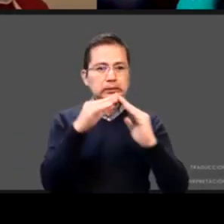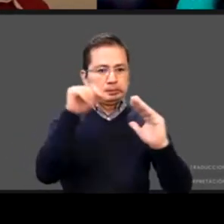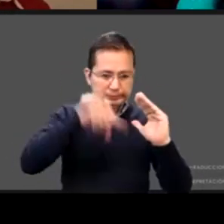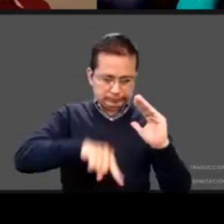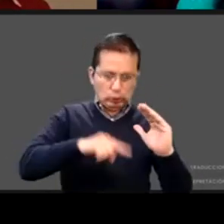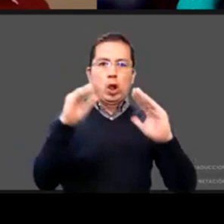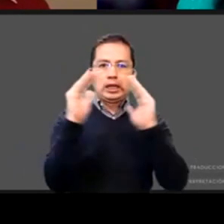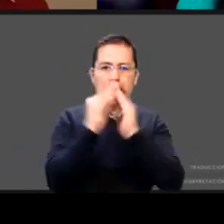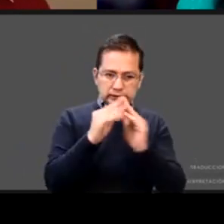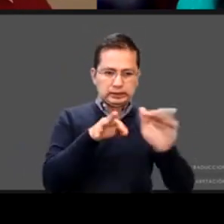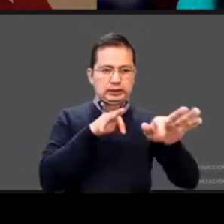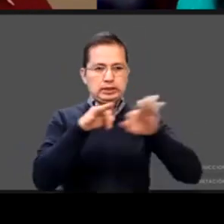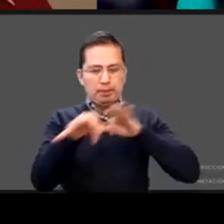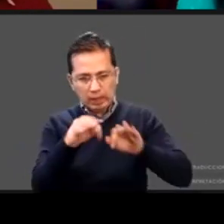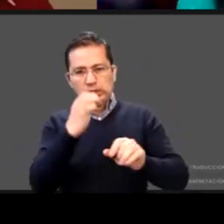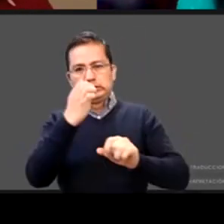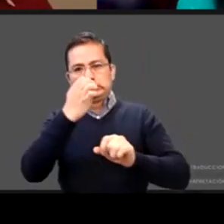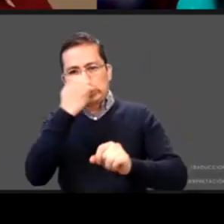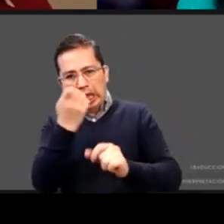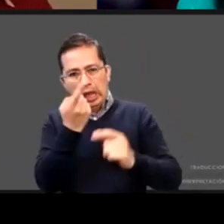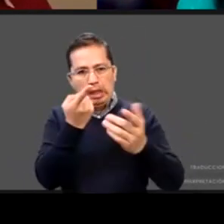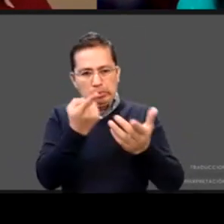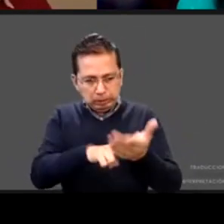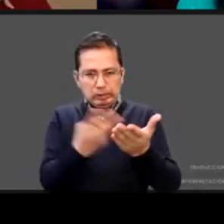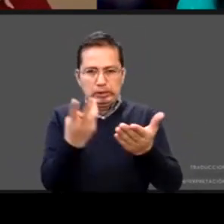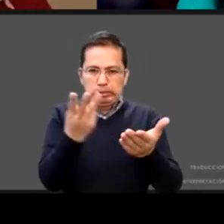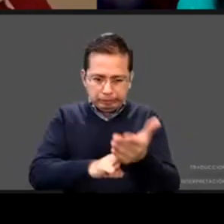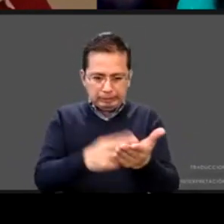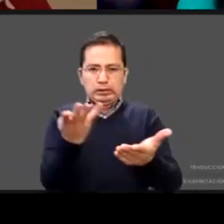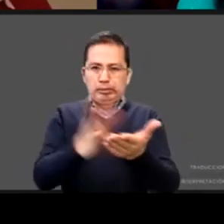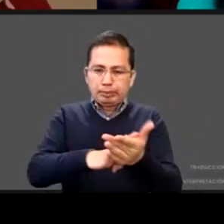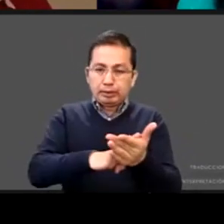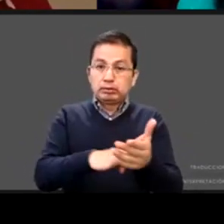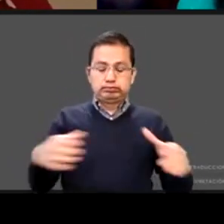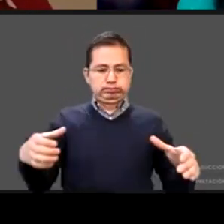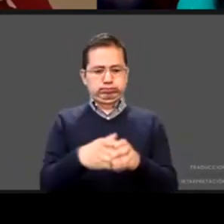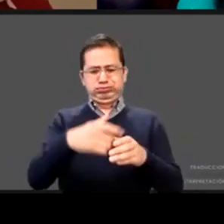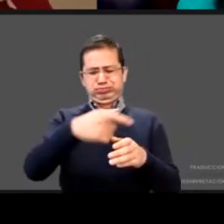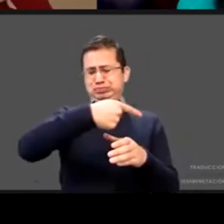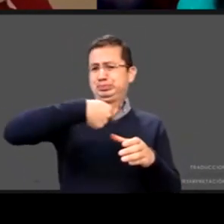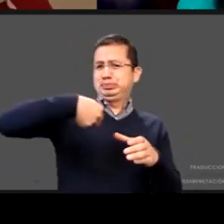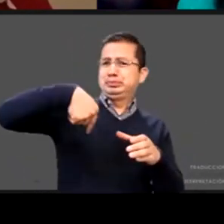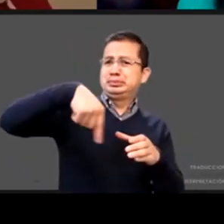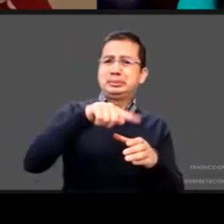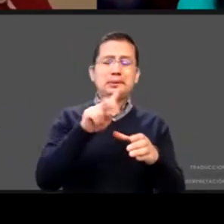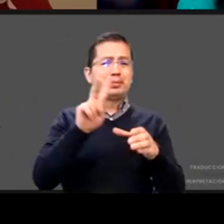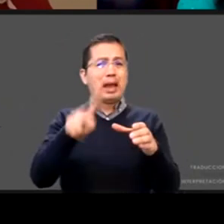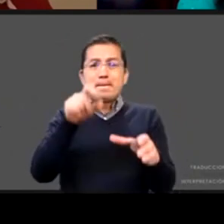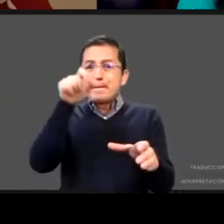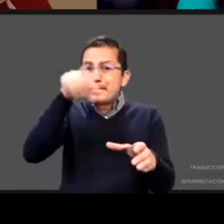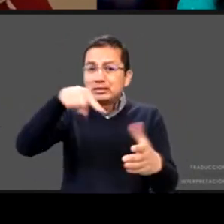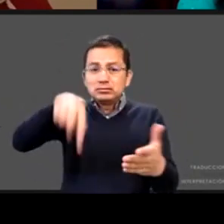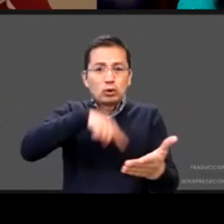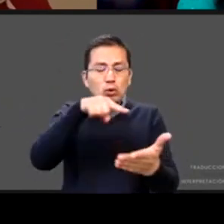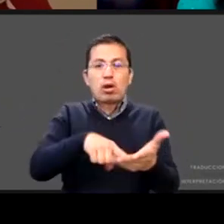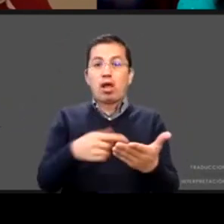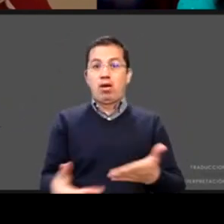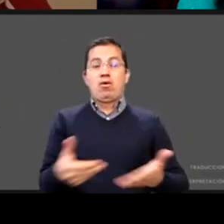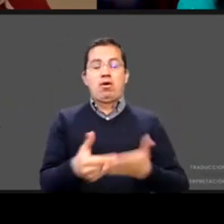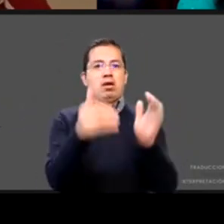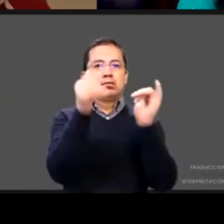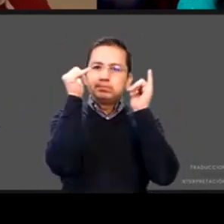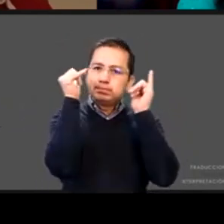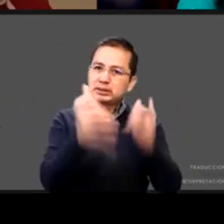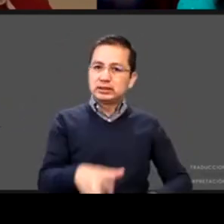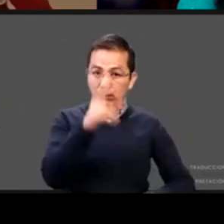y entonces todo se suma no sé si esto que estoy diciendo a los demás pero se vuelve una carga excesiva y algo que también está sirviendo para darse cuenta